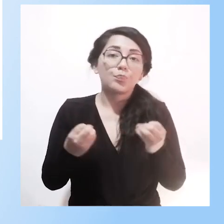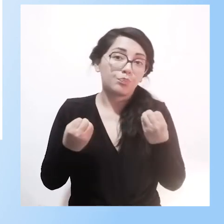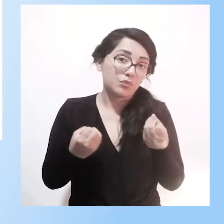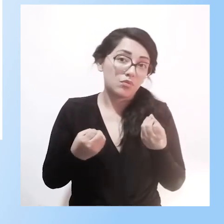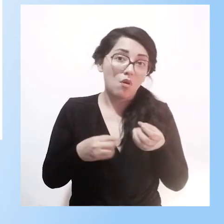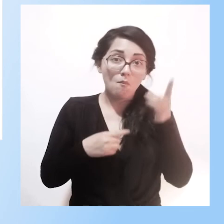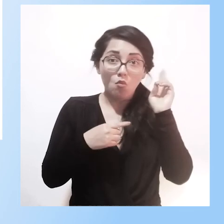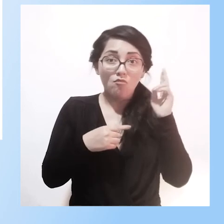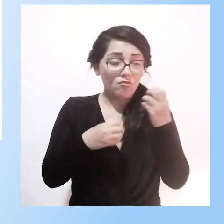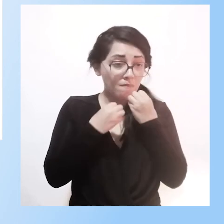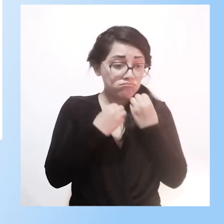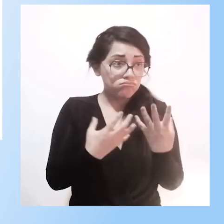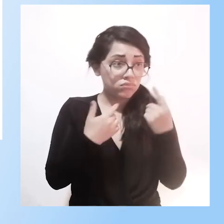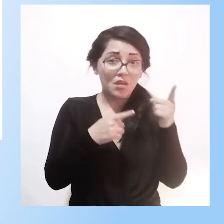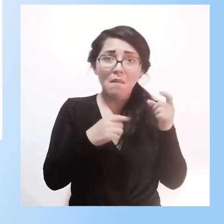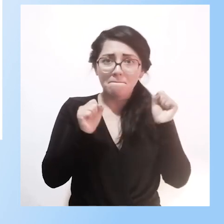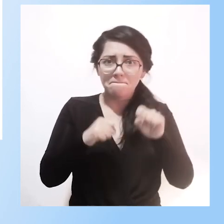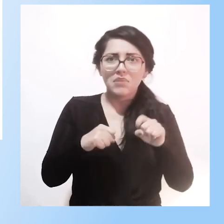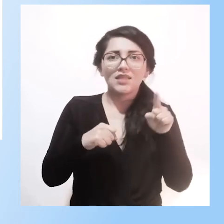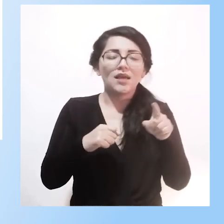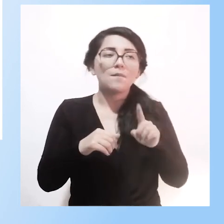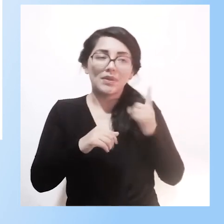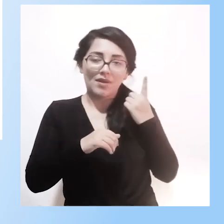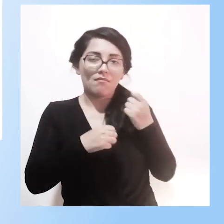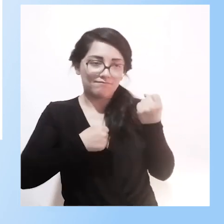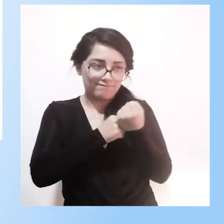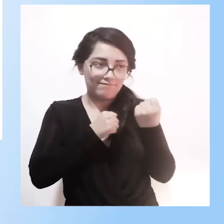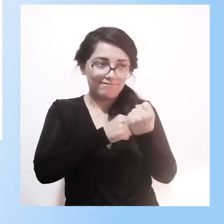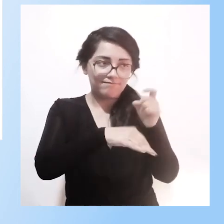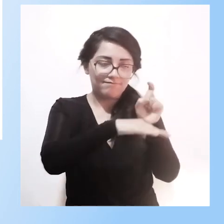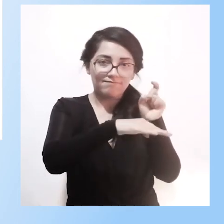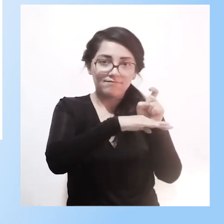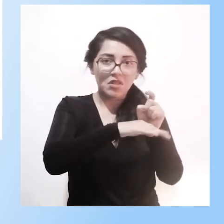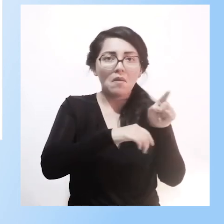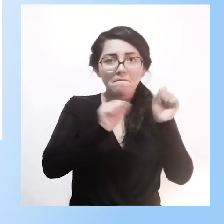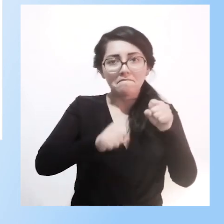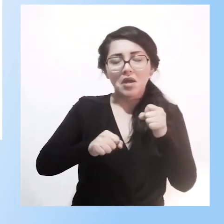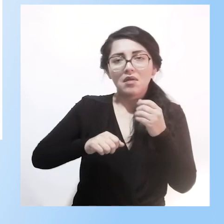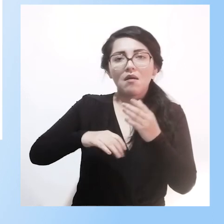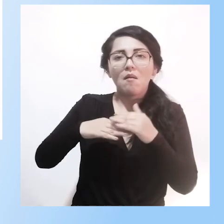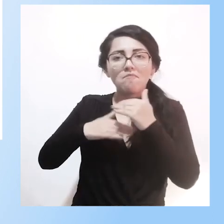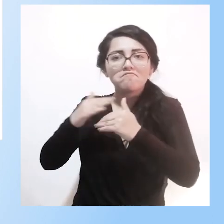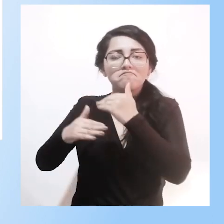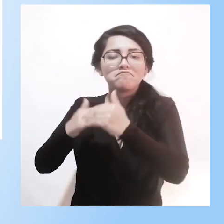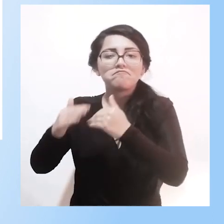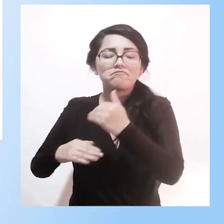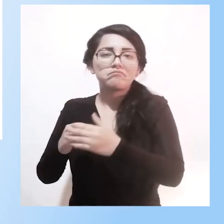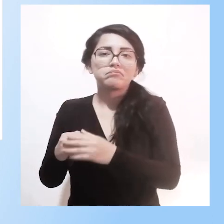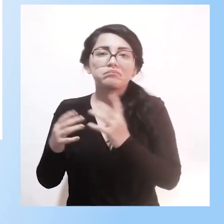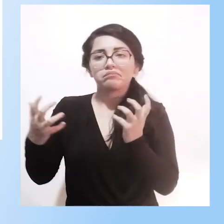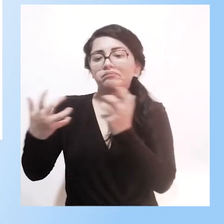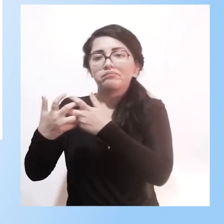puede perfectamente con los apoyos necesarios desarrollar actividades docentes de este tipo.